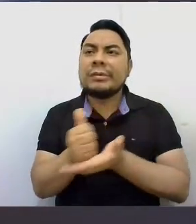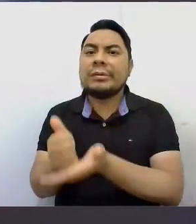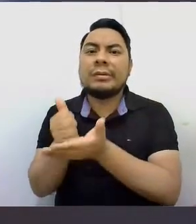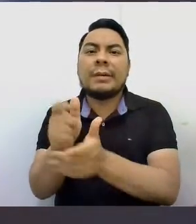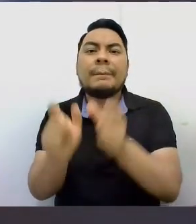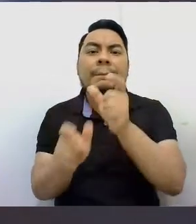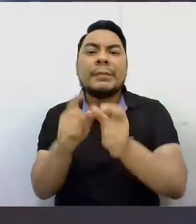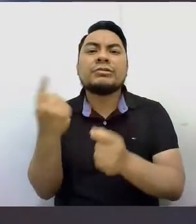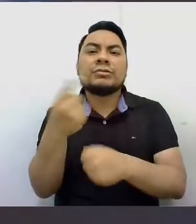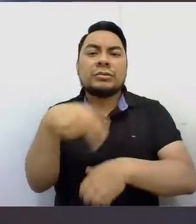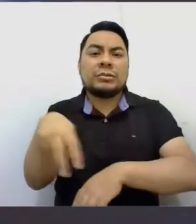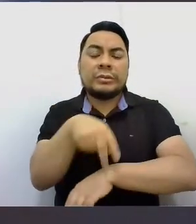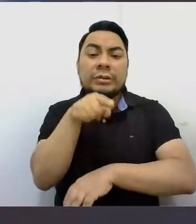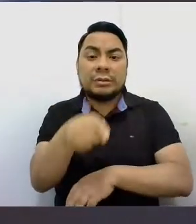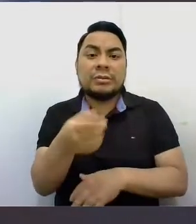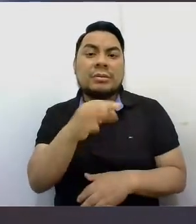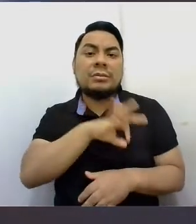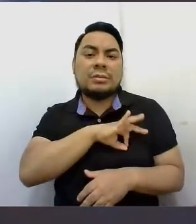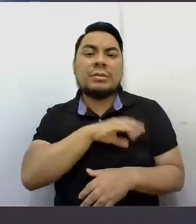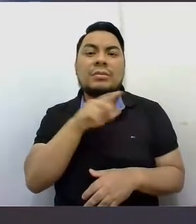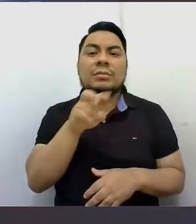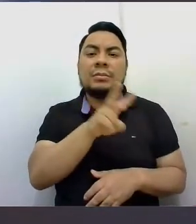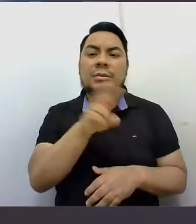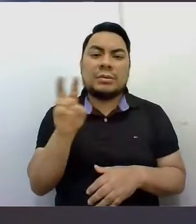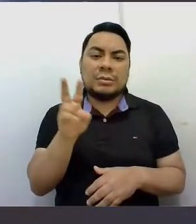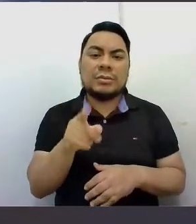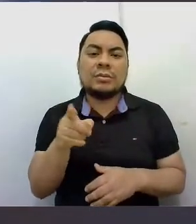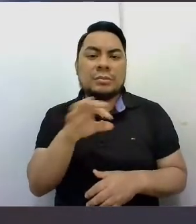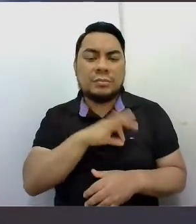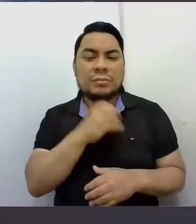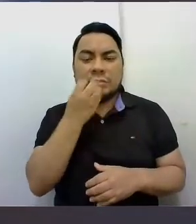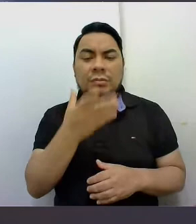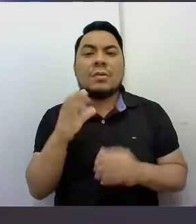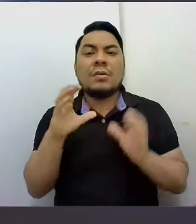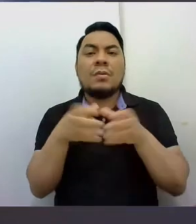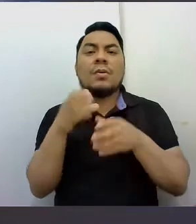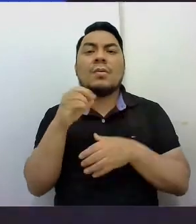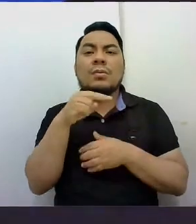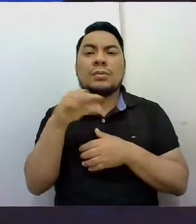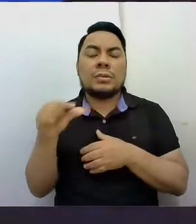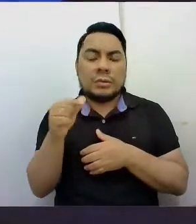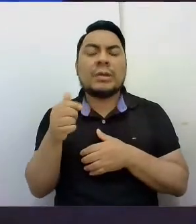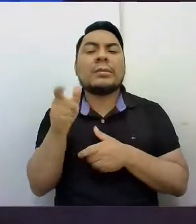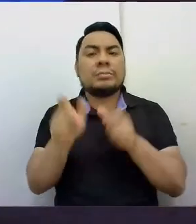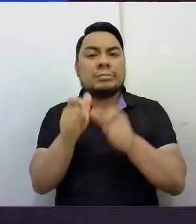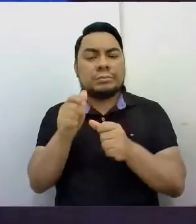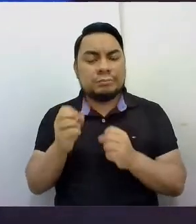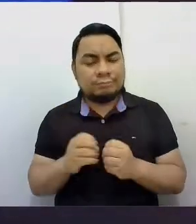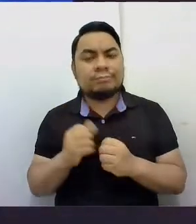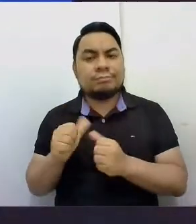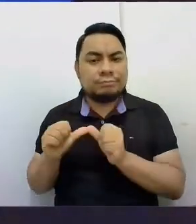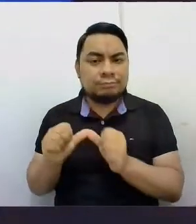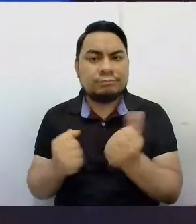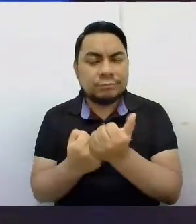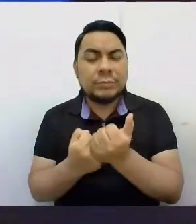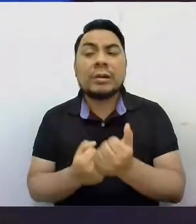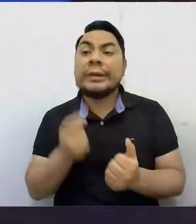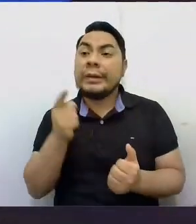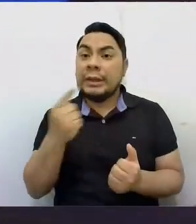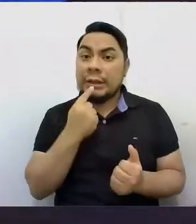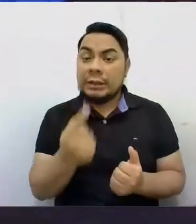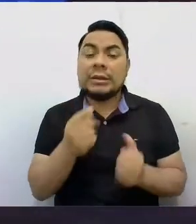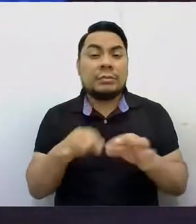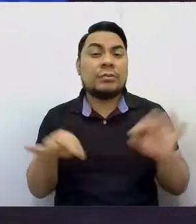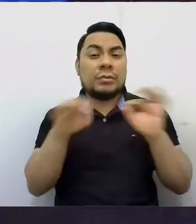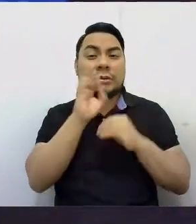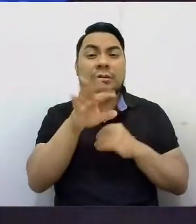premios CAT 2022 otorgado por la ONG Ciudadanos al Día. Es importante mencionar que el 44%